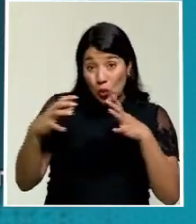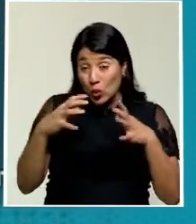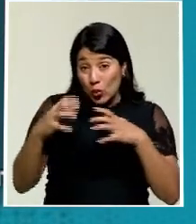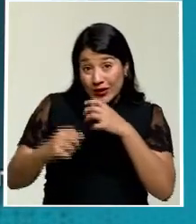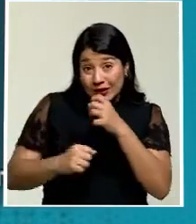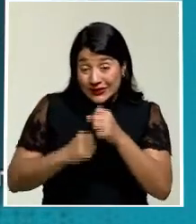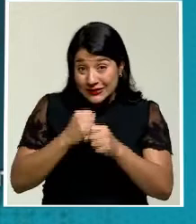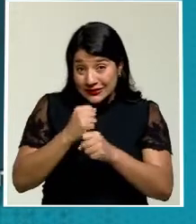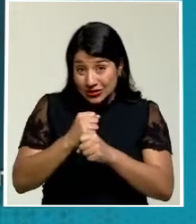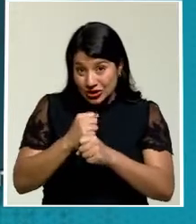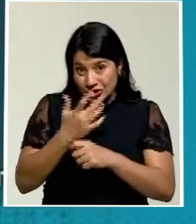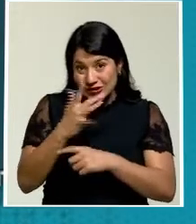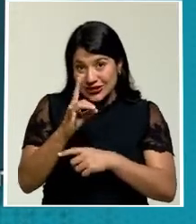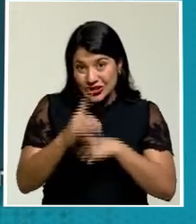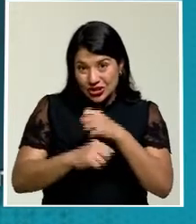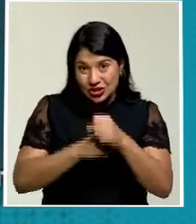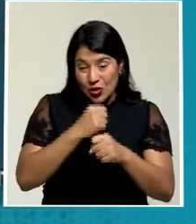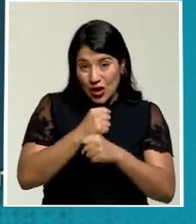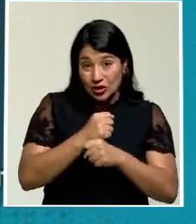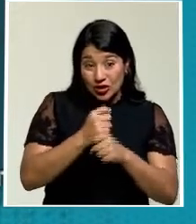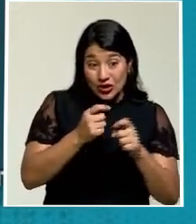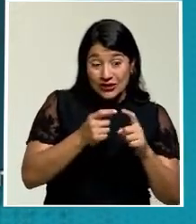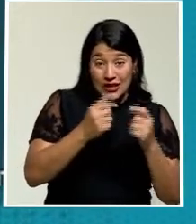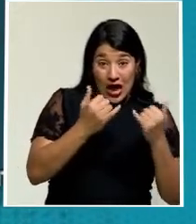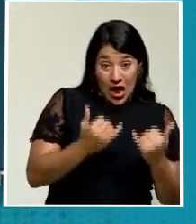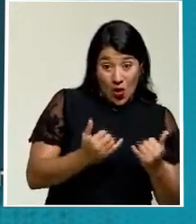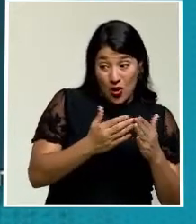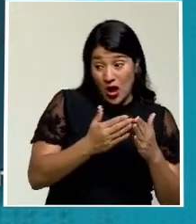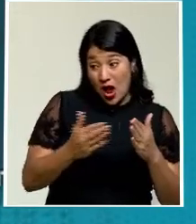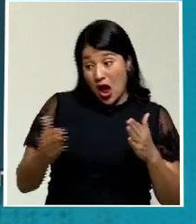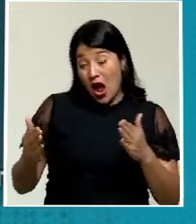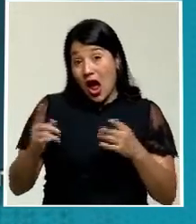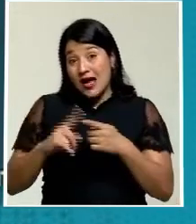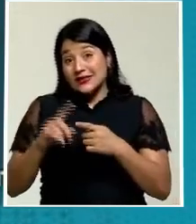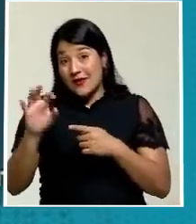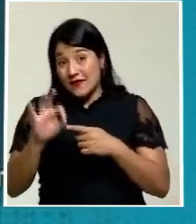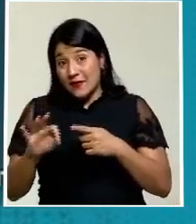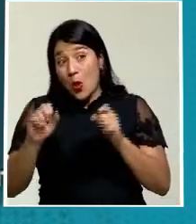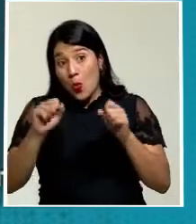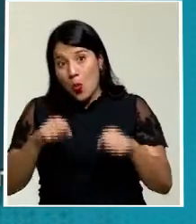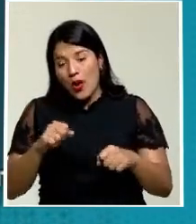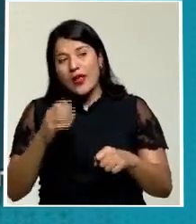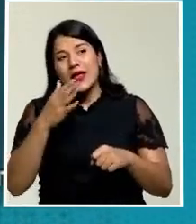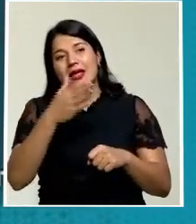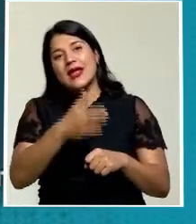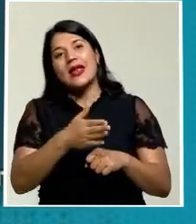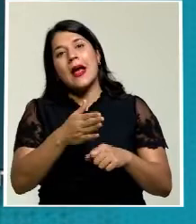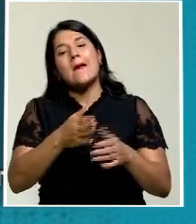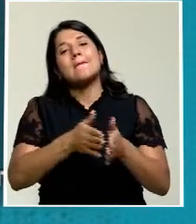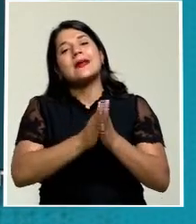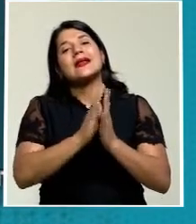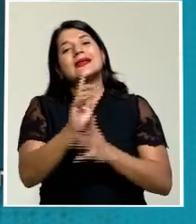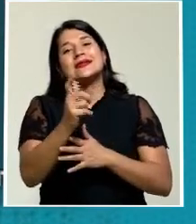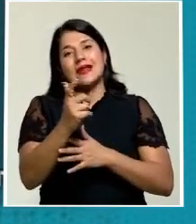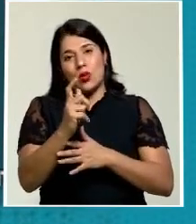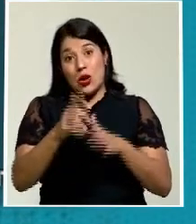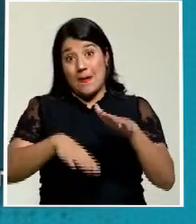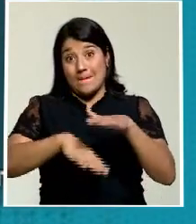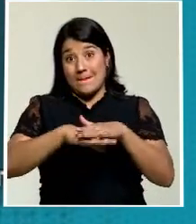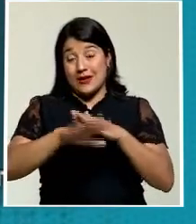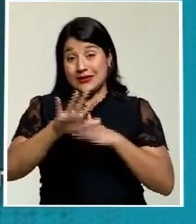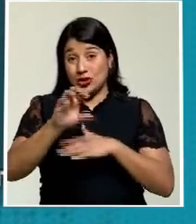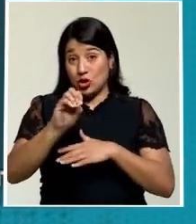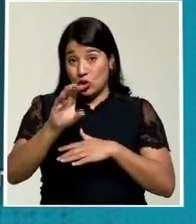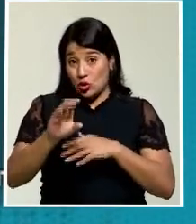de aquí hasta el 6 de febrero, puedan solicitar su cédula para emitir su voto, y para las personas en general que deseen cambiar su